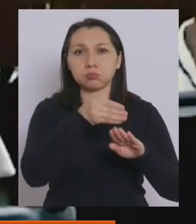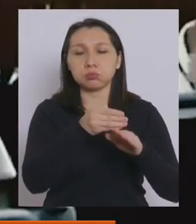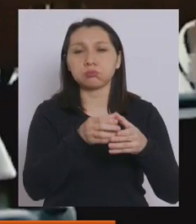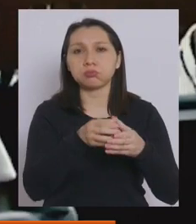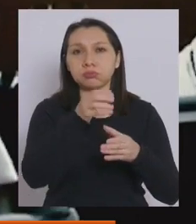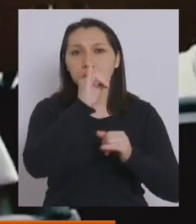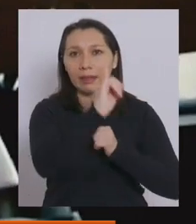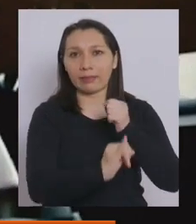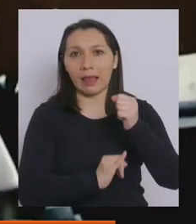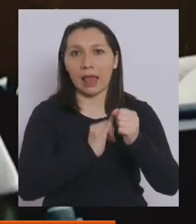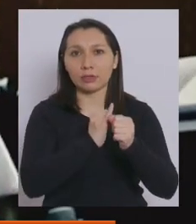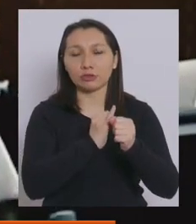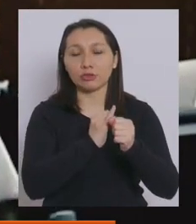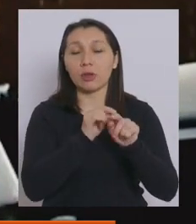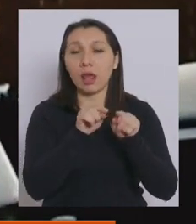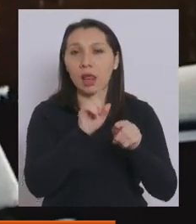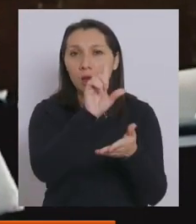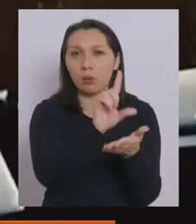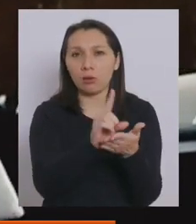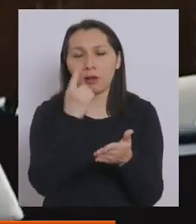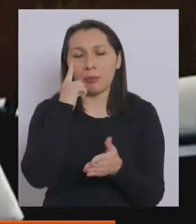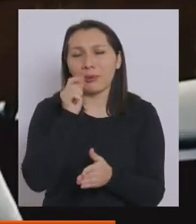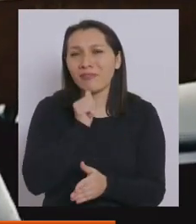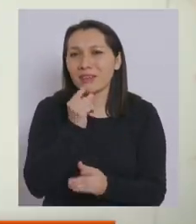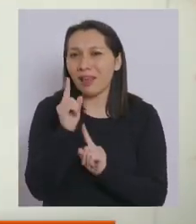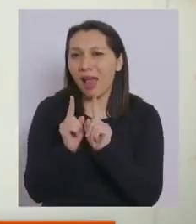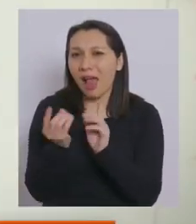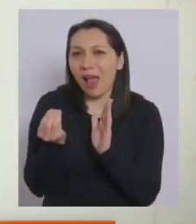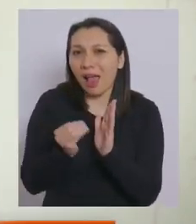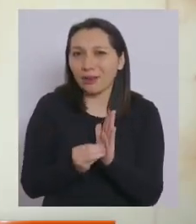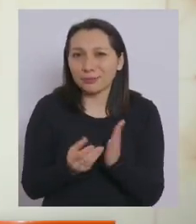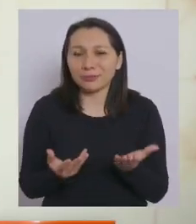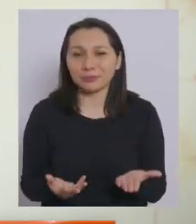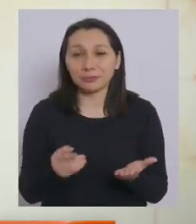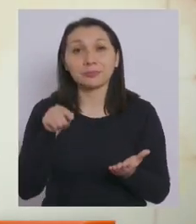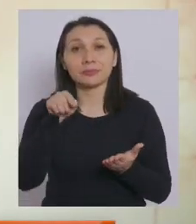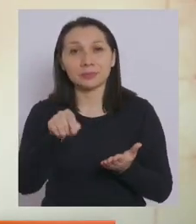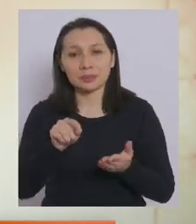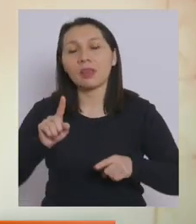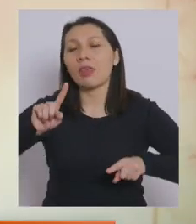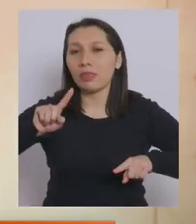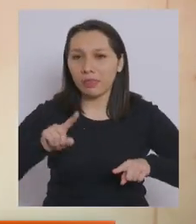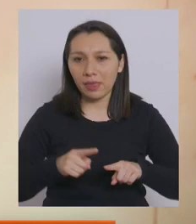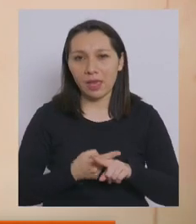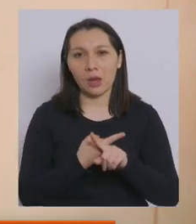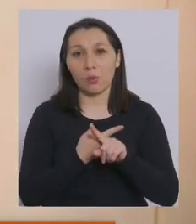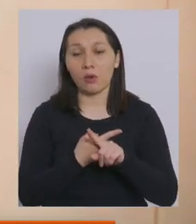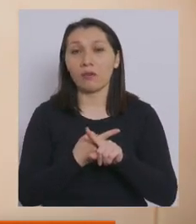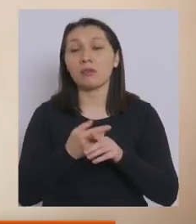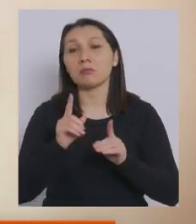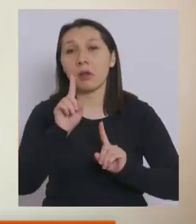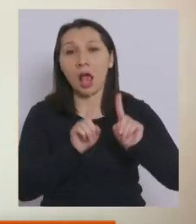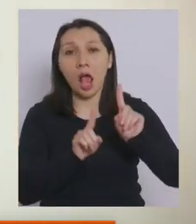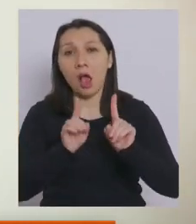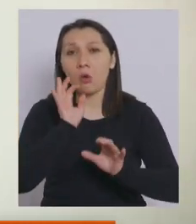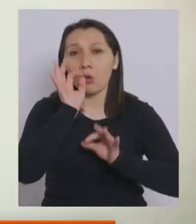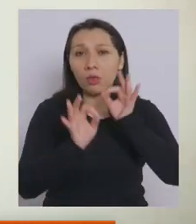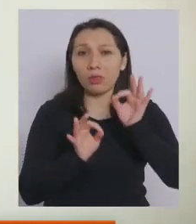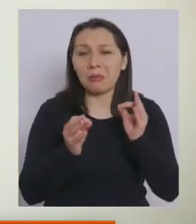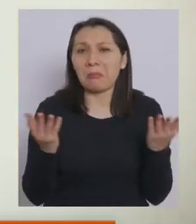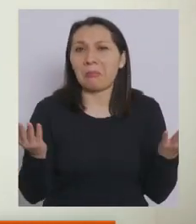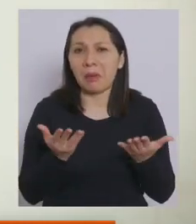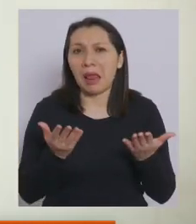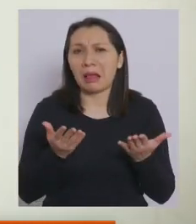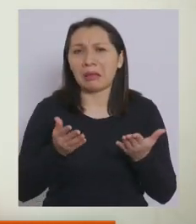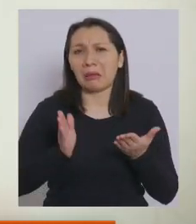Internacional. Pero algo nos faltaba, y aquí íbamos de nuevo. Y aunque más de alguno dijo que para